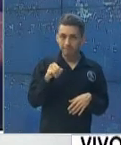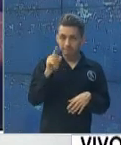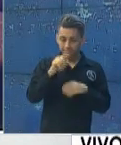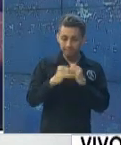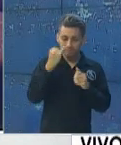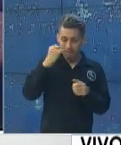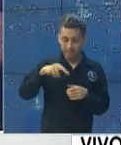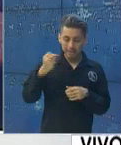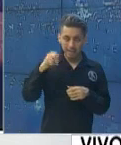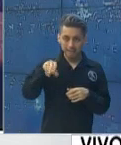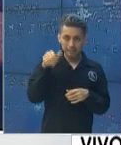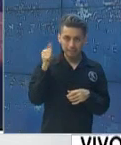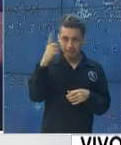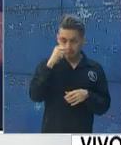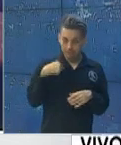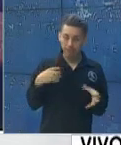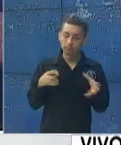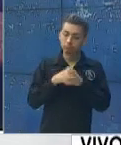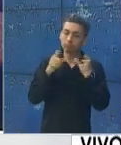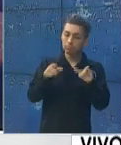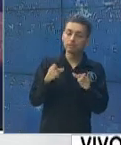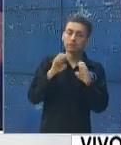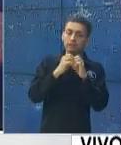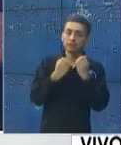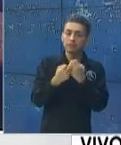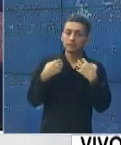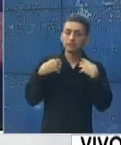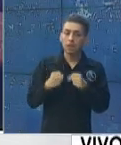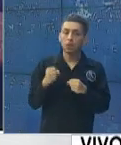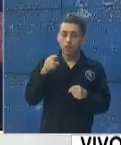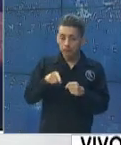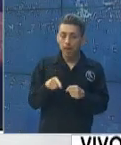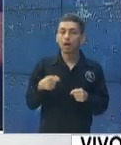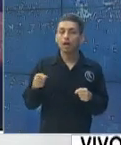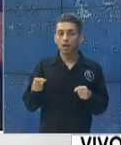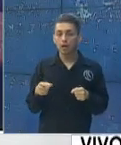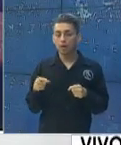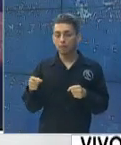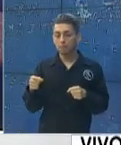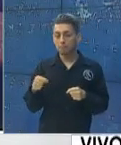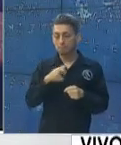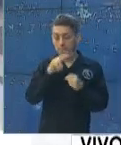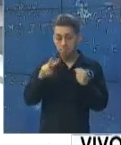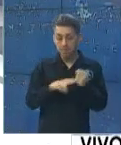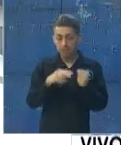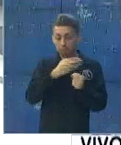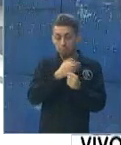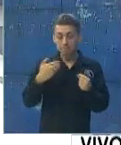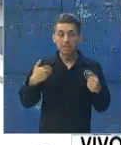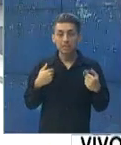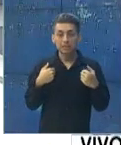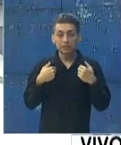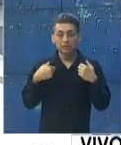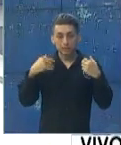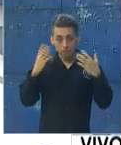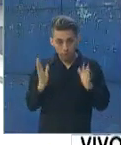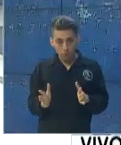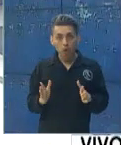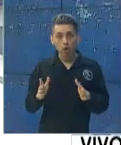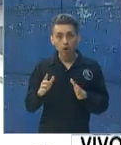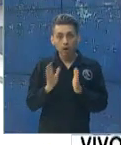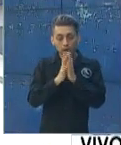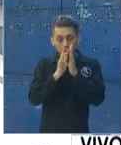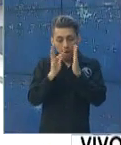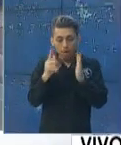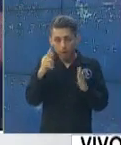salud y eso con el propósito de que a través del Viceministerio de Transparencia los procesos salgan del Ministerio de Finanzas,